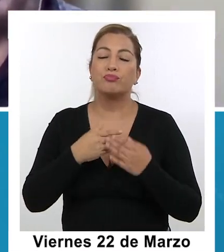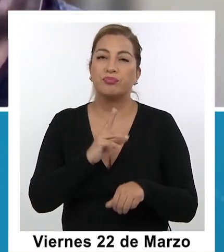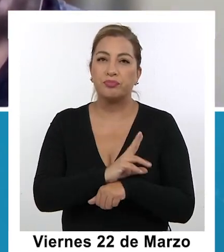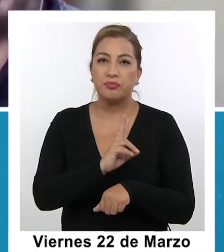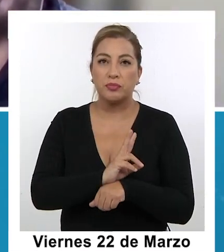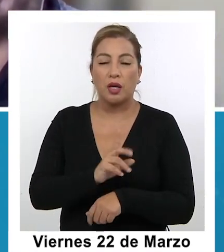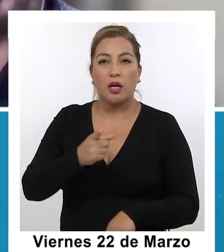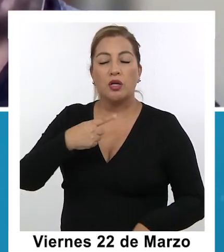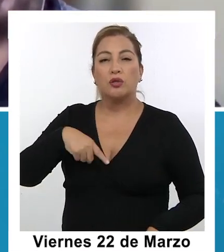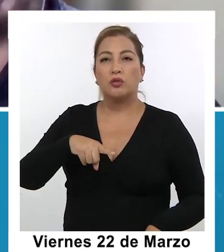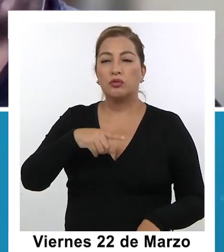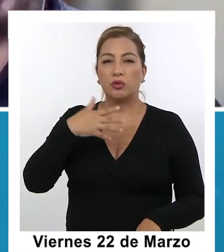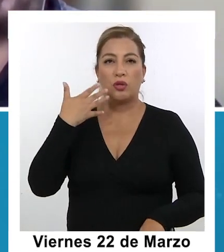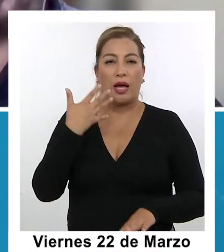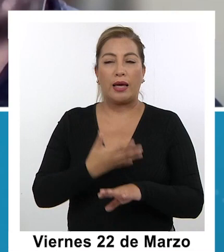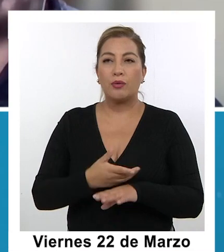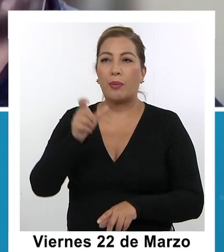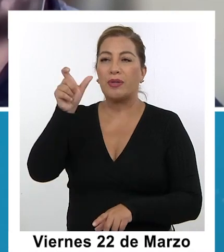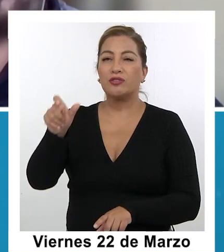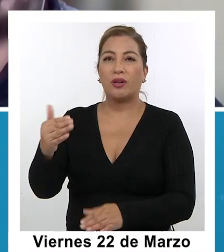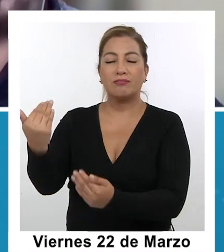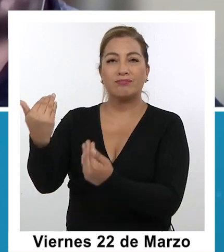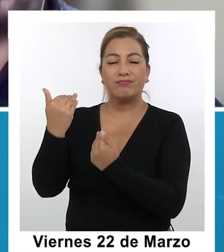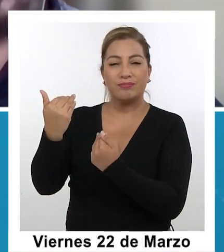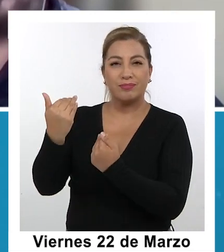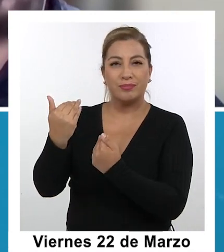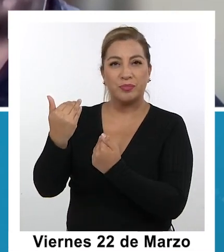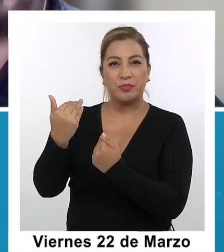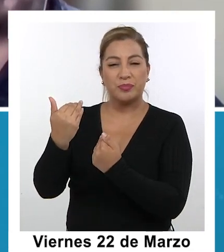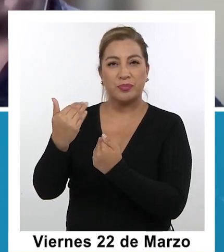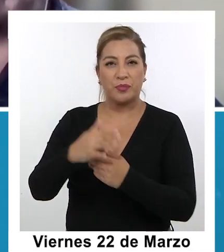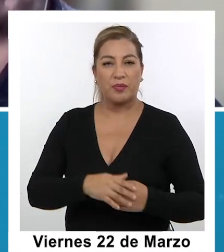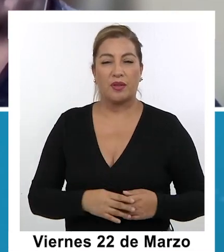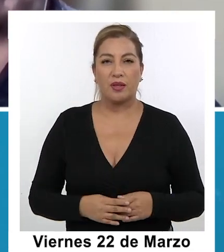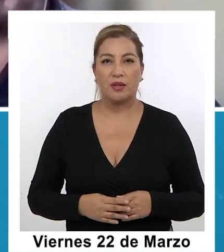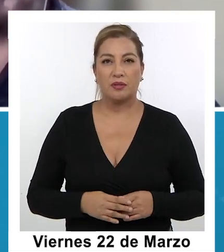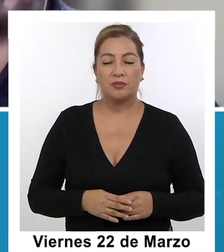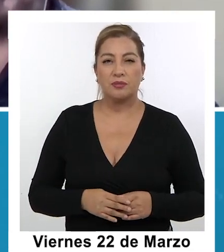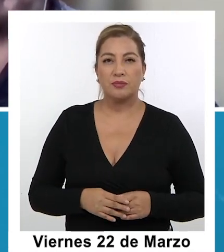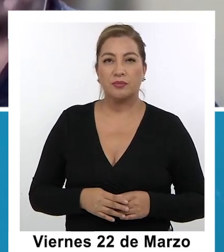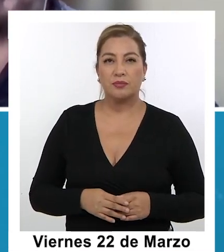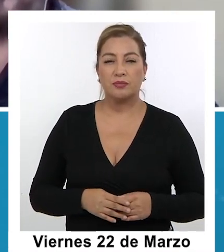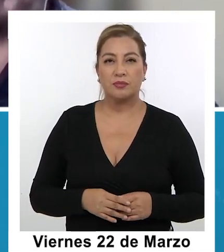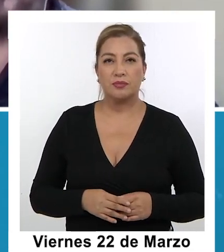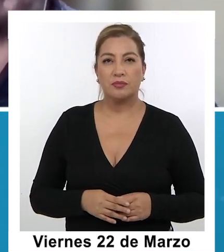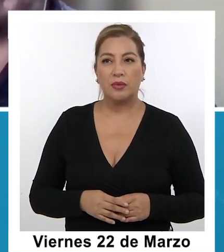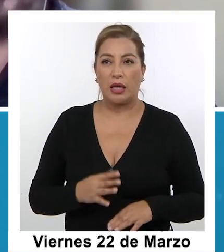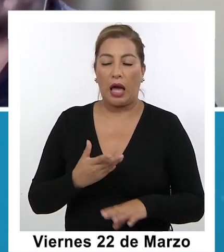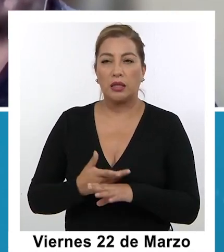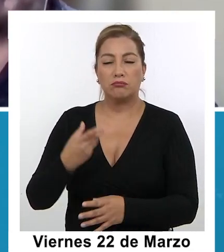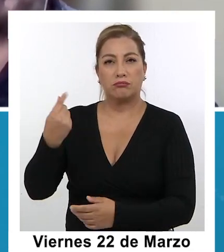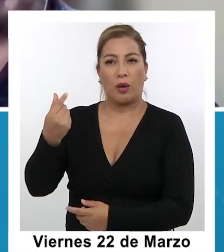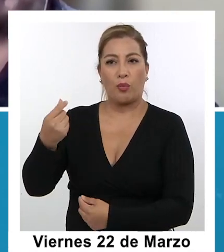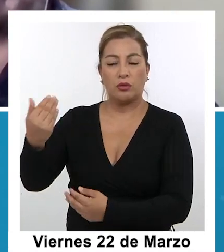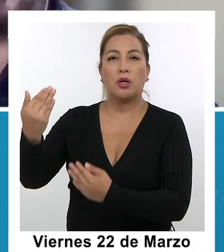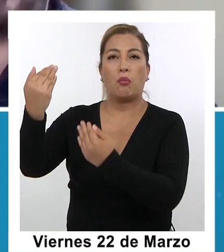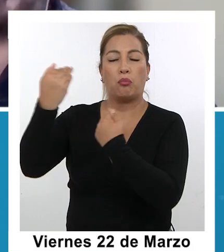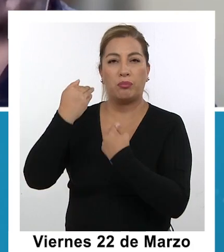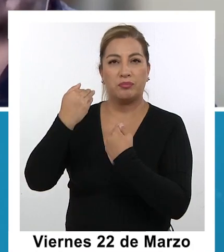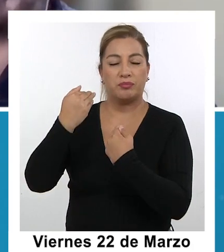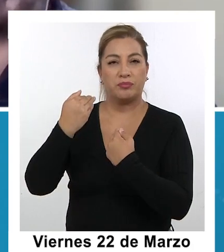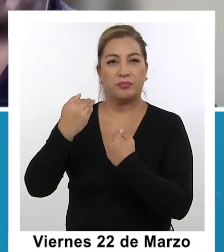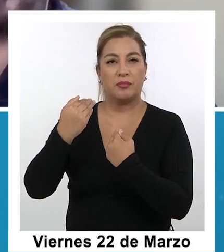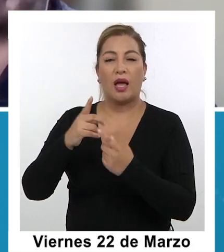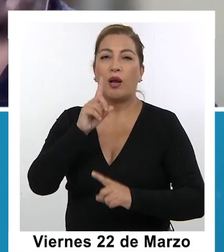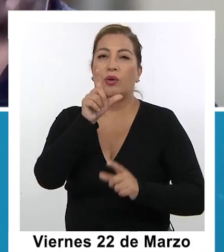Sí, nosotros conseguimos donantes, o sea, conseguimos personas eh que tuvieran recursos y que apostaran por la